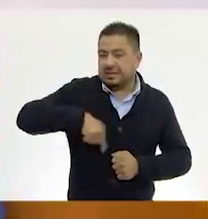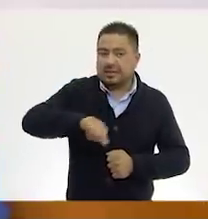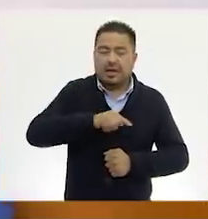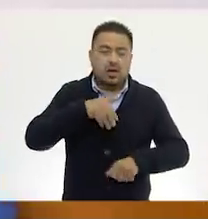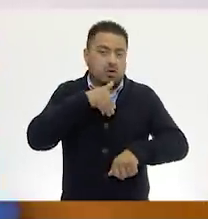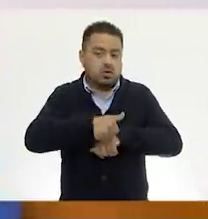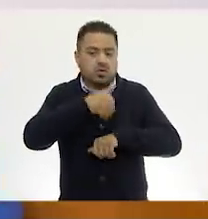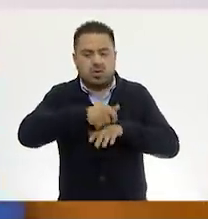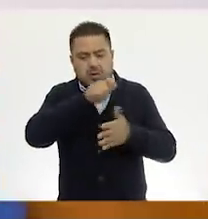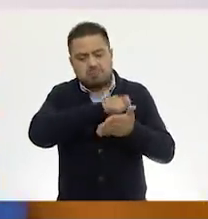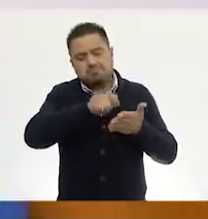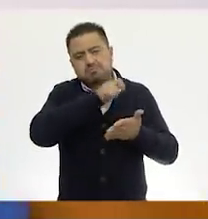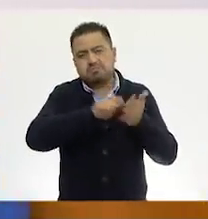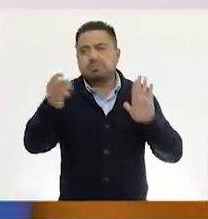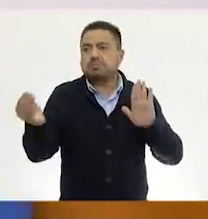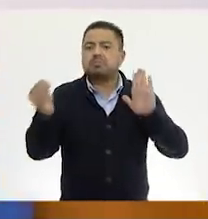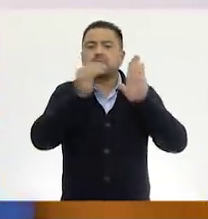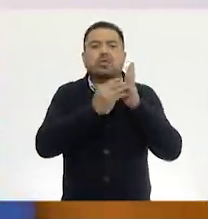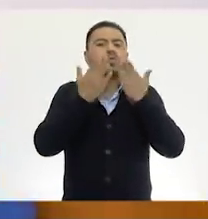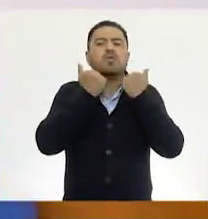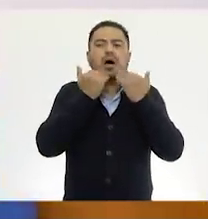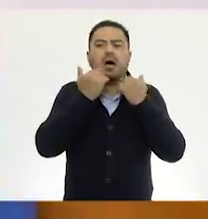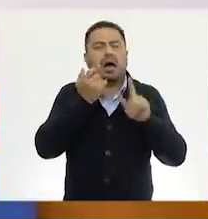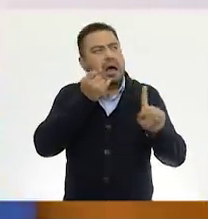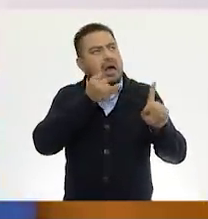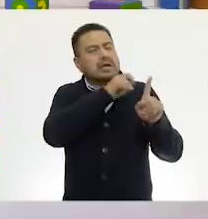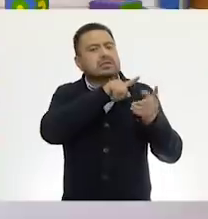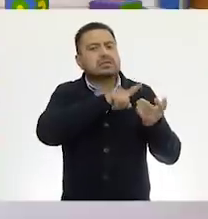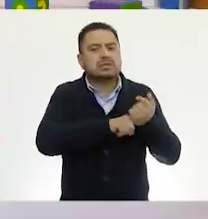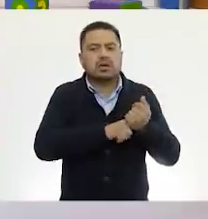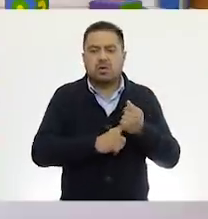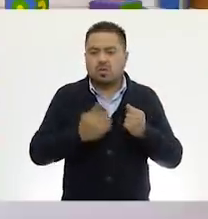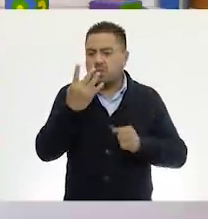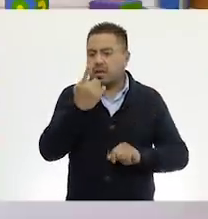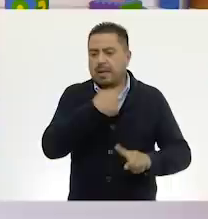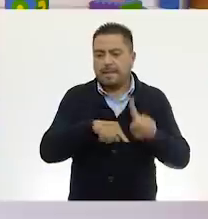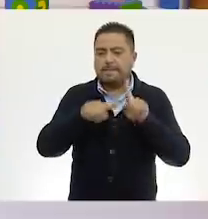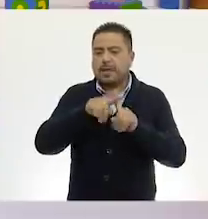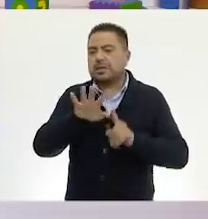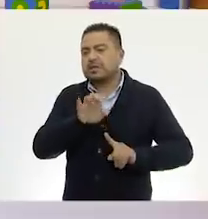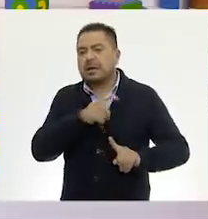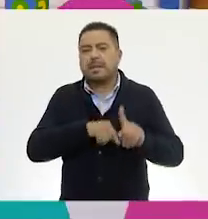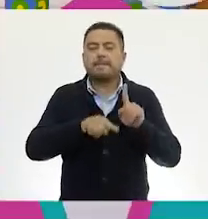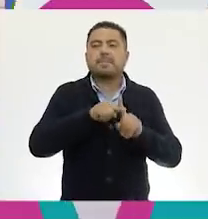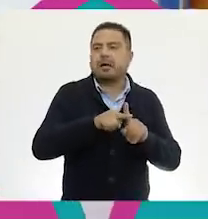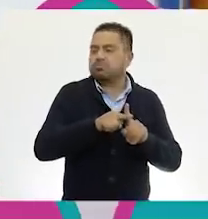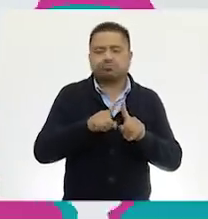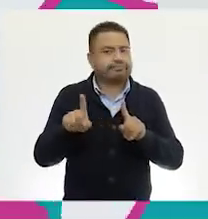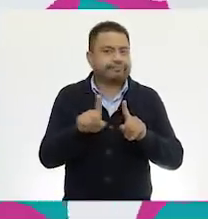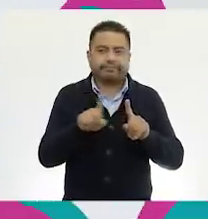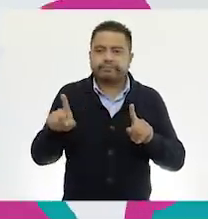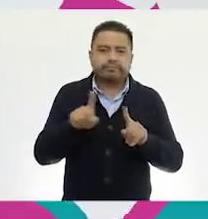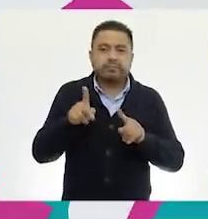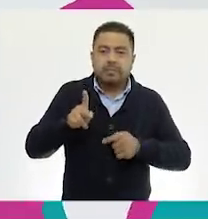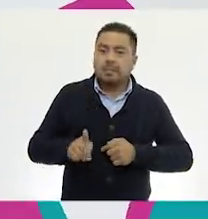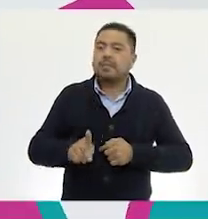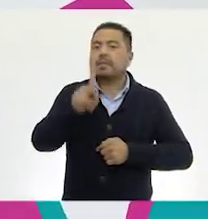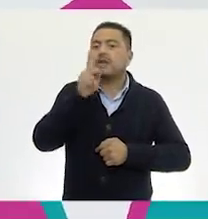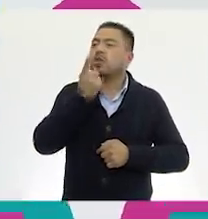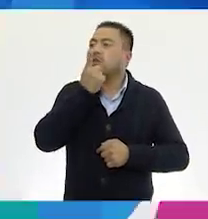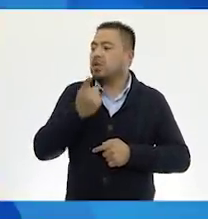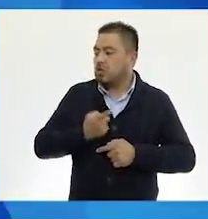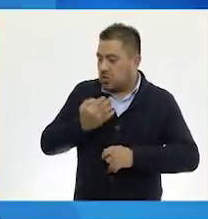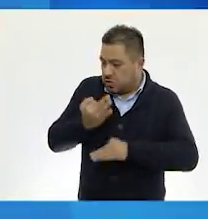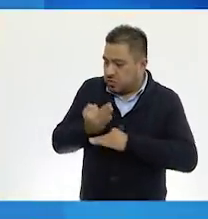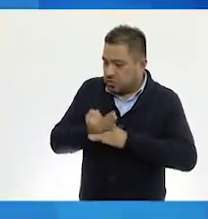nuestro número escrito, no aparece así como 4 más 500 más... No. Pero nos está